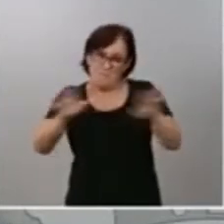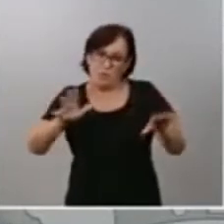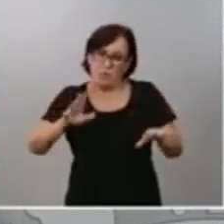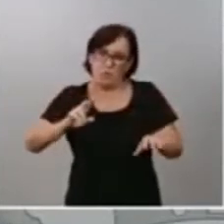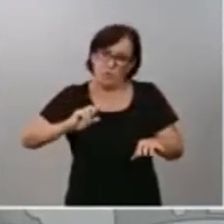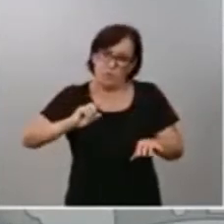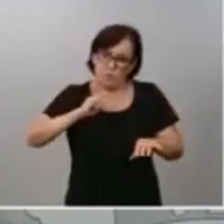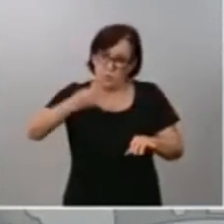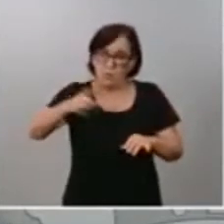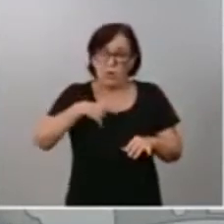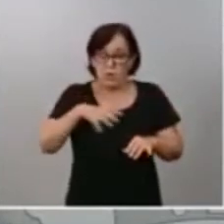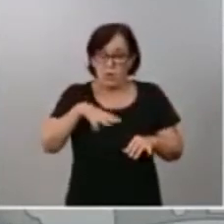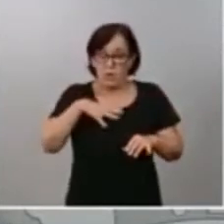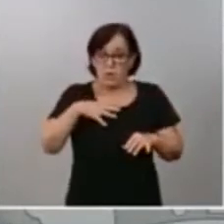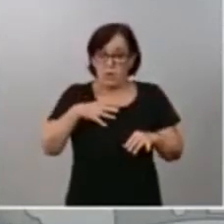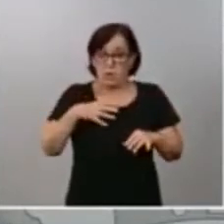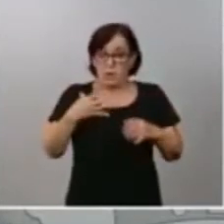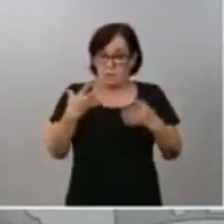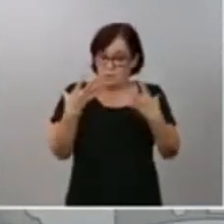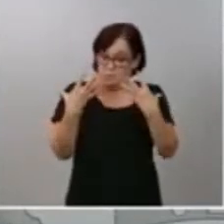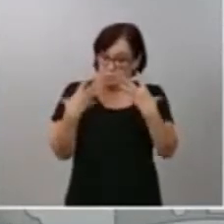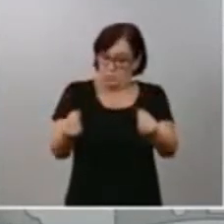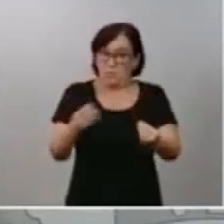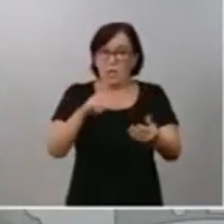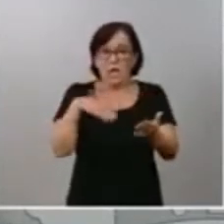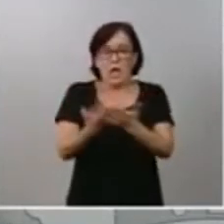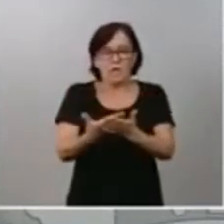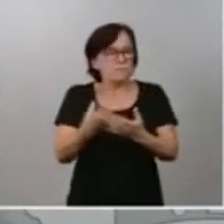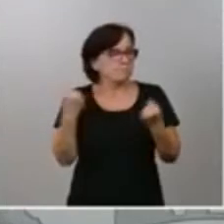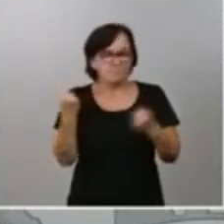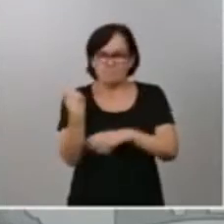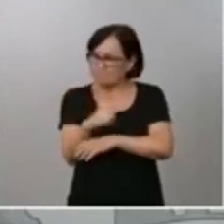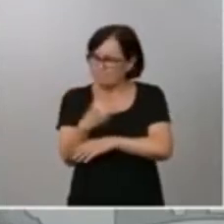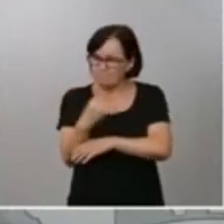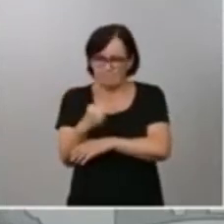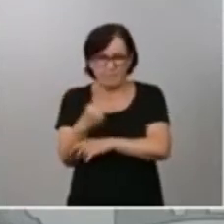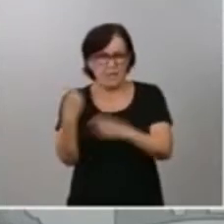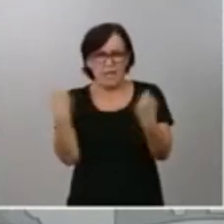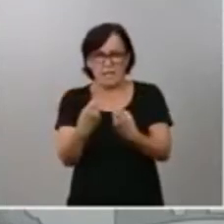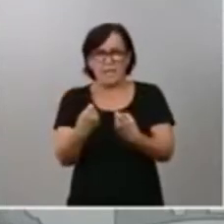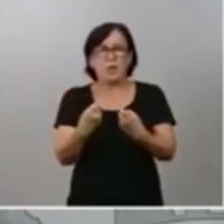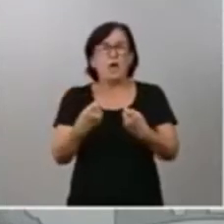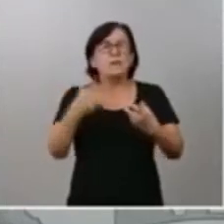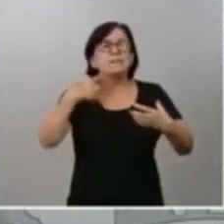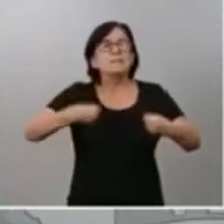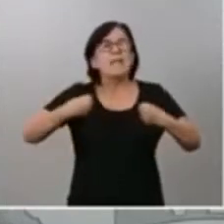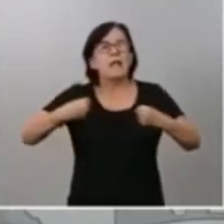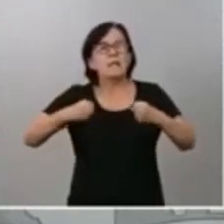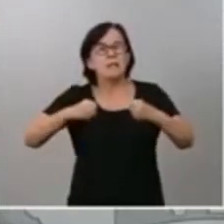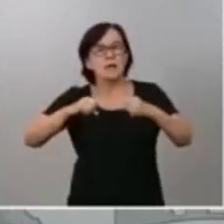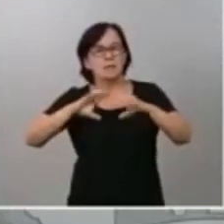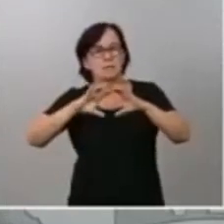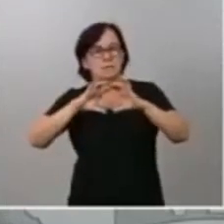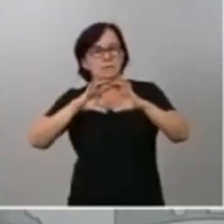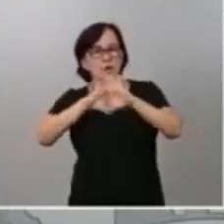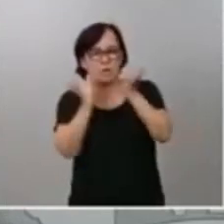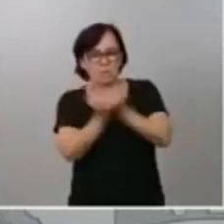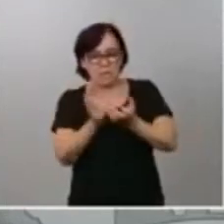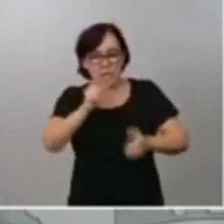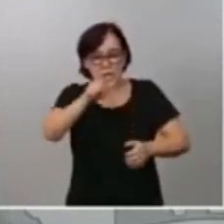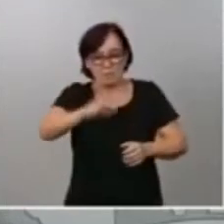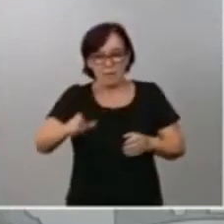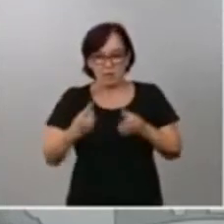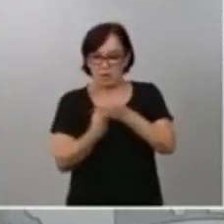entender, hasta los más acérrimos enemigos de la sanidad universal, si hay personas excluidas de la atención